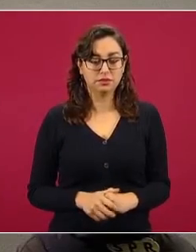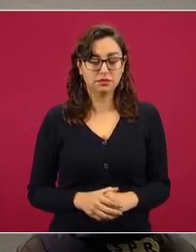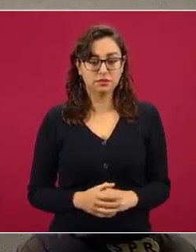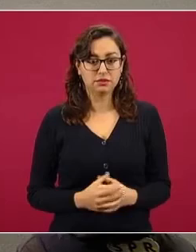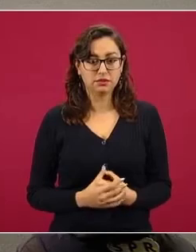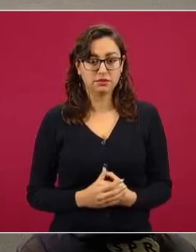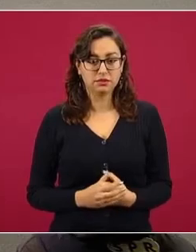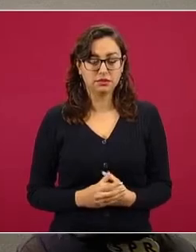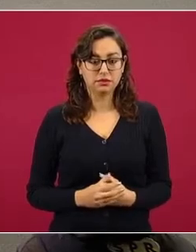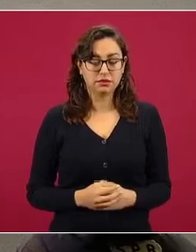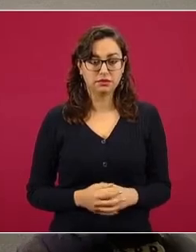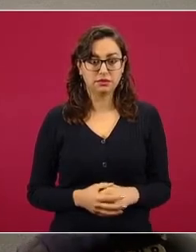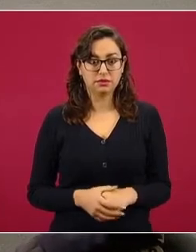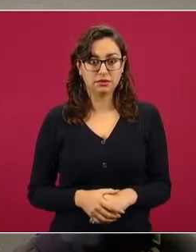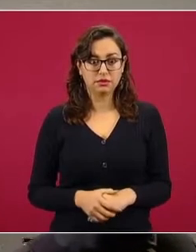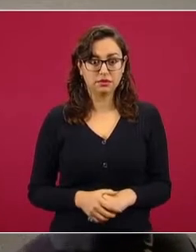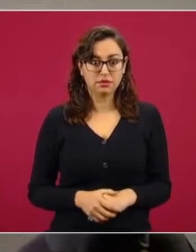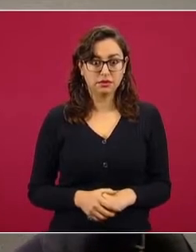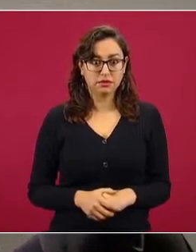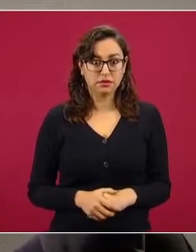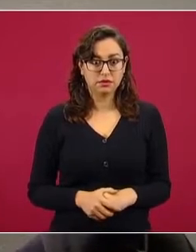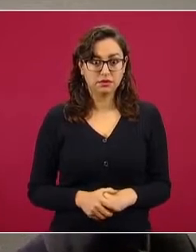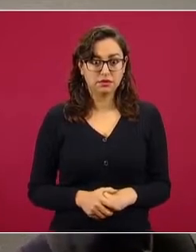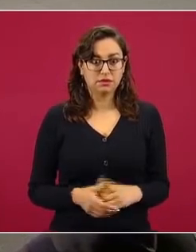miren cuánto síguele